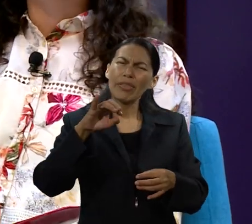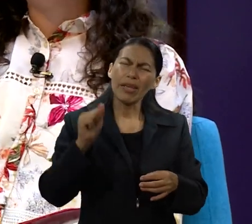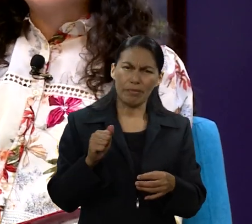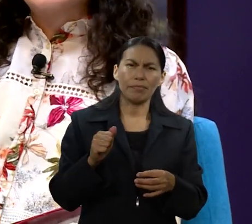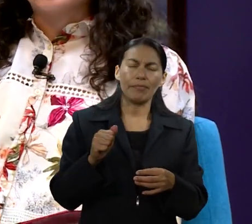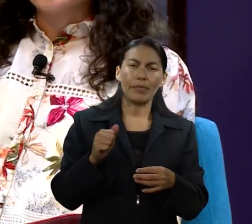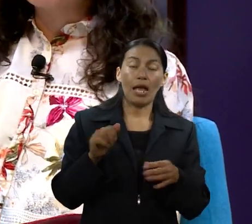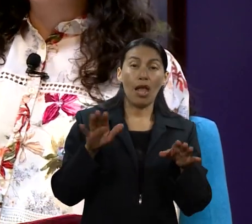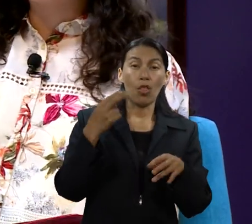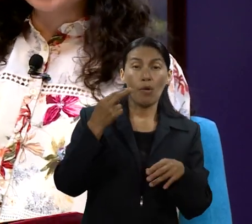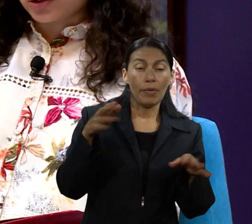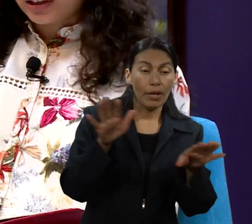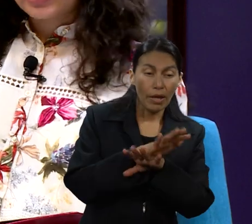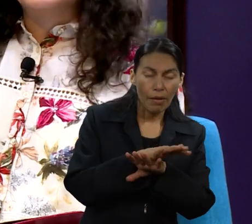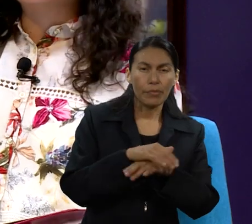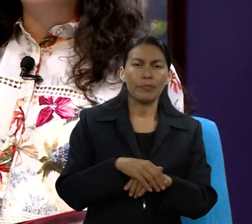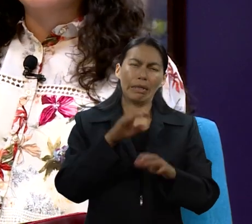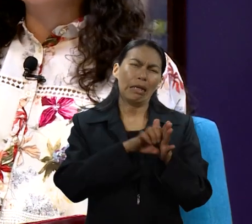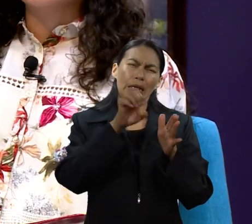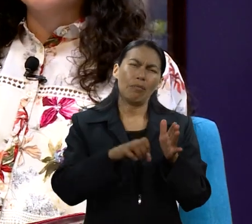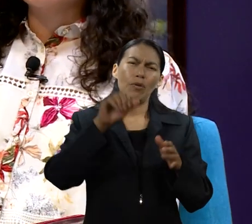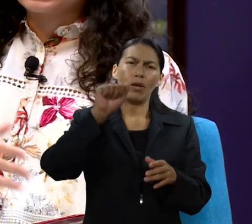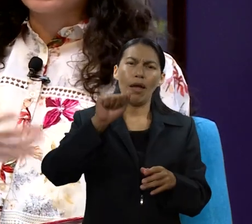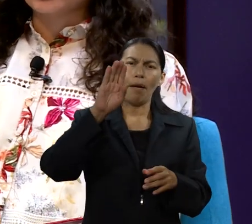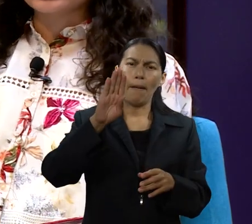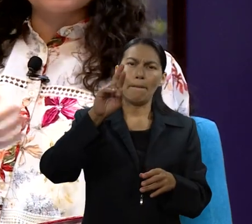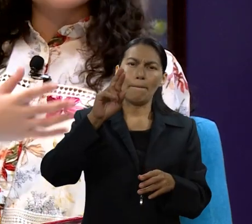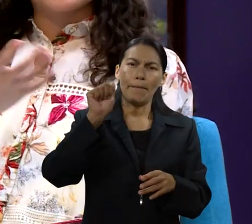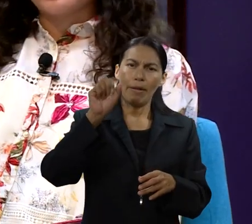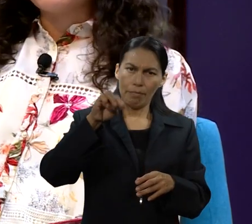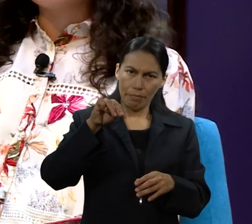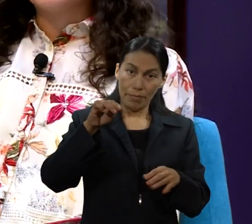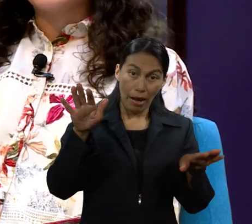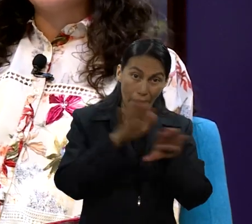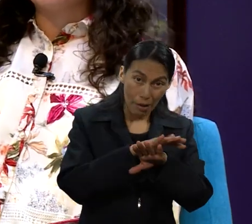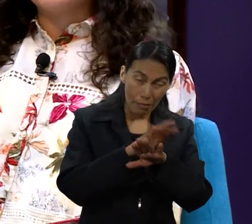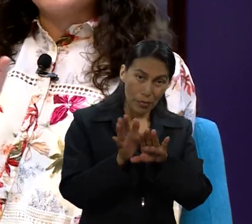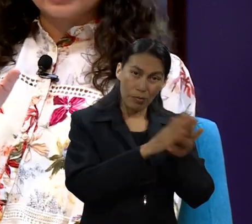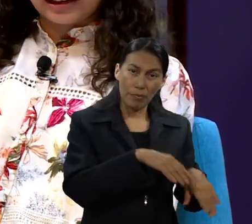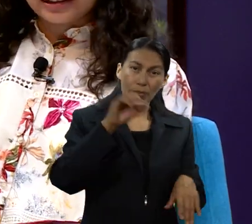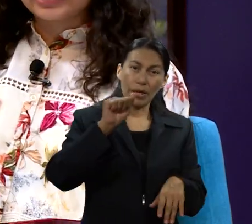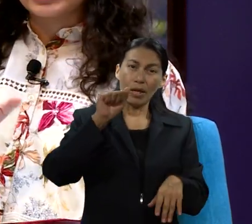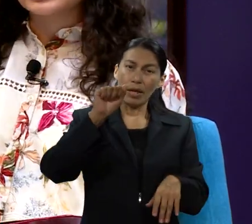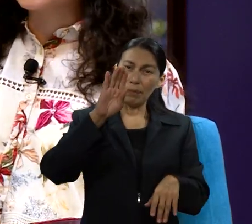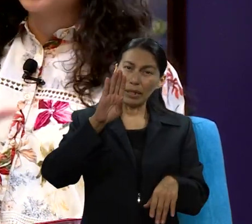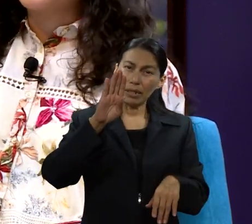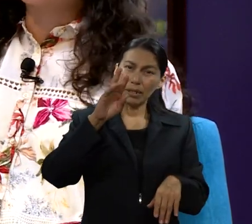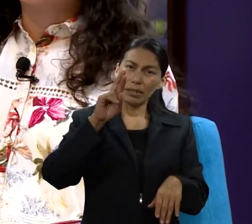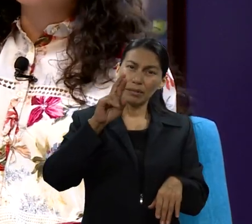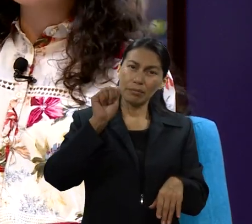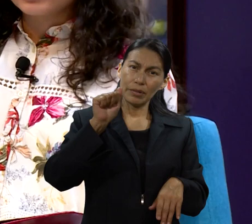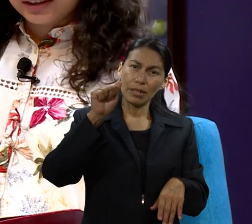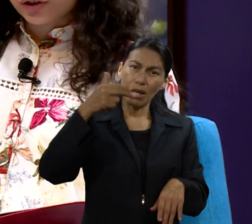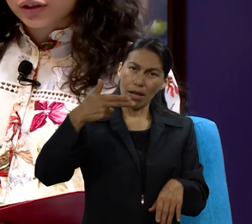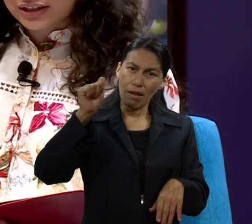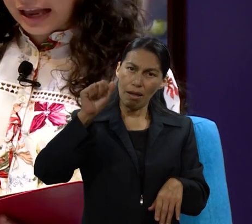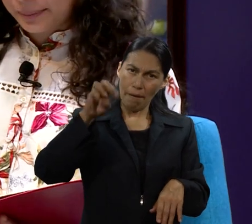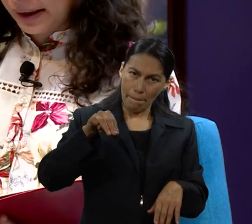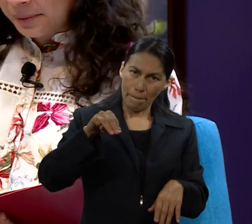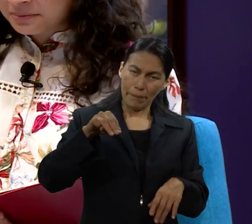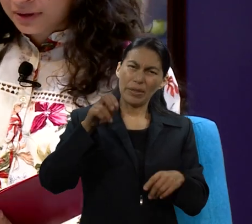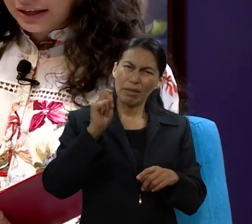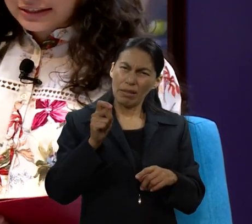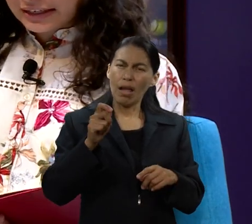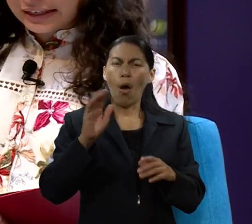da como una garantía, como un plus, que es el cambio de nombre, que conocemos Abraham era sin la H, no era Abraham. Entonces